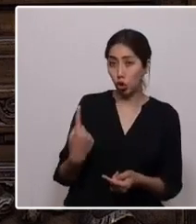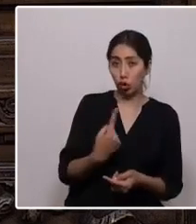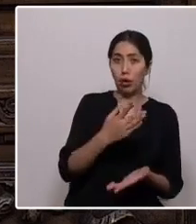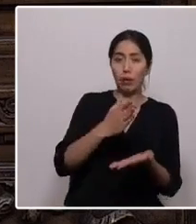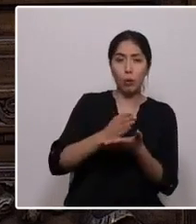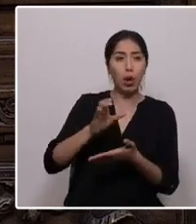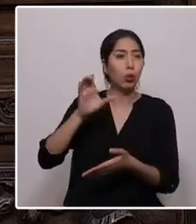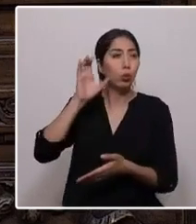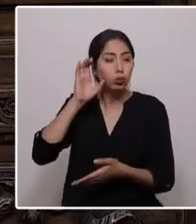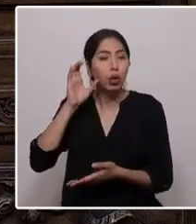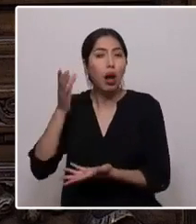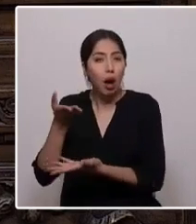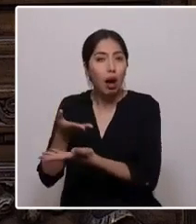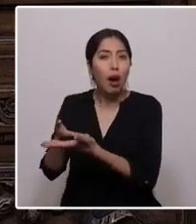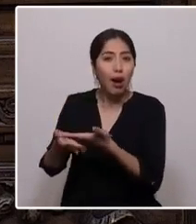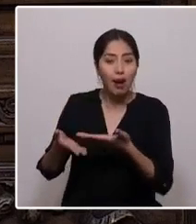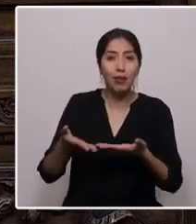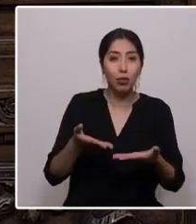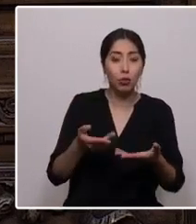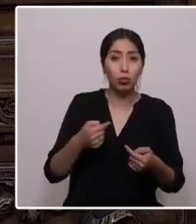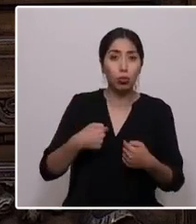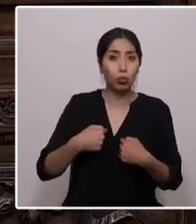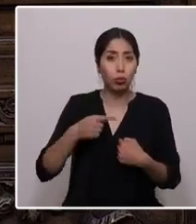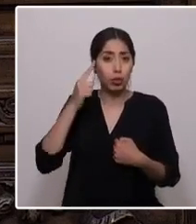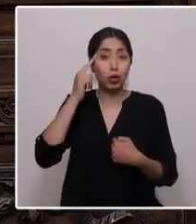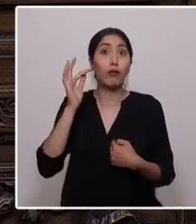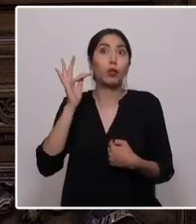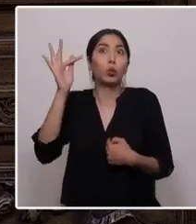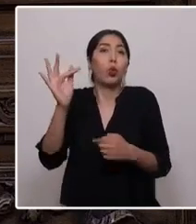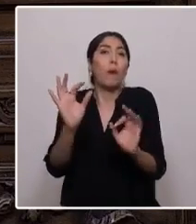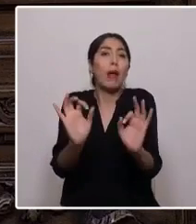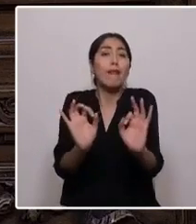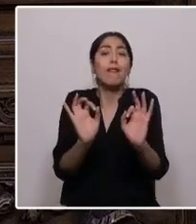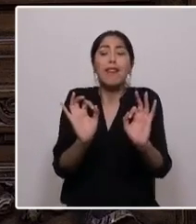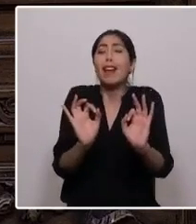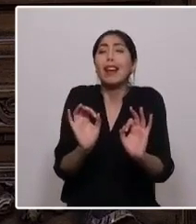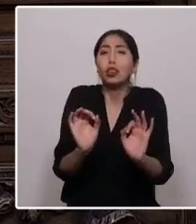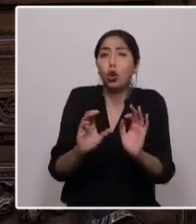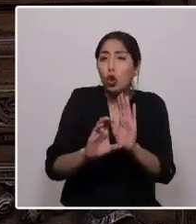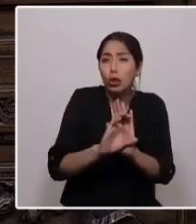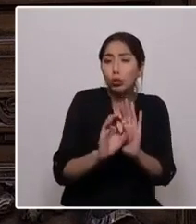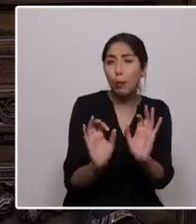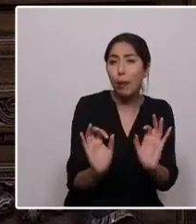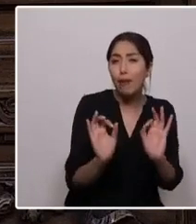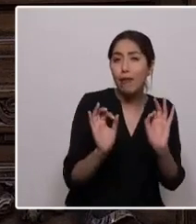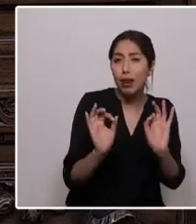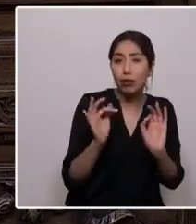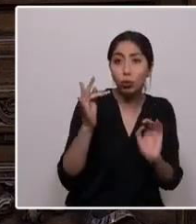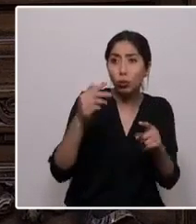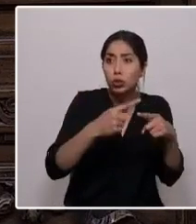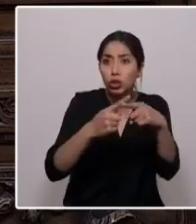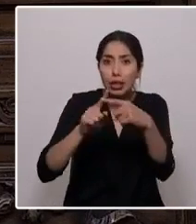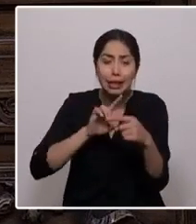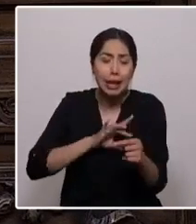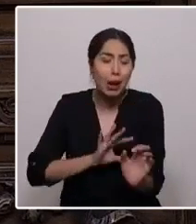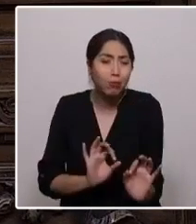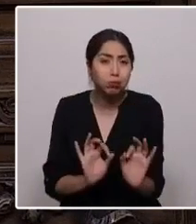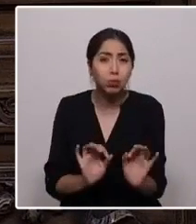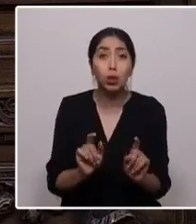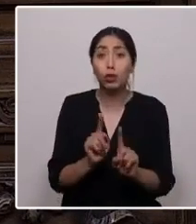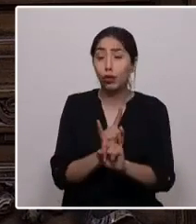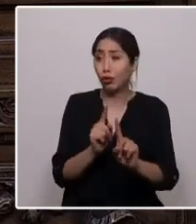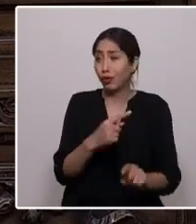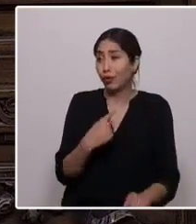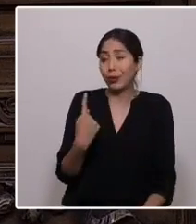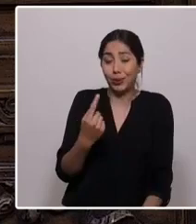No idealizo lo que será nuestra futura creación constitucional ni la futura sociedad chilena, pues somos seres imperfectos